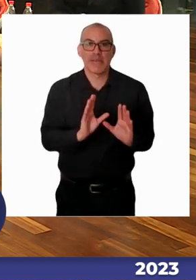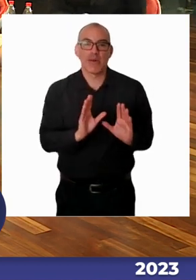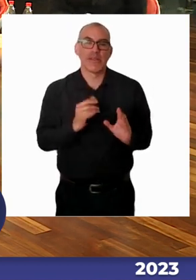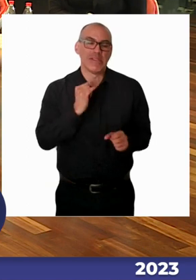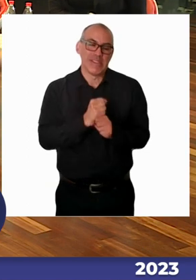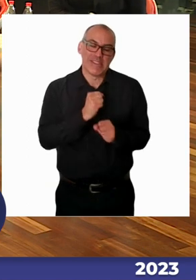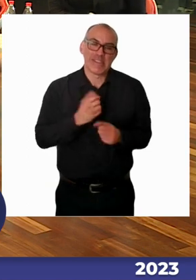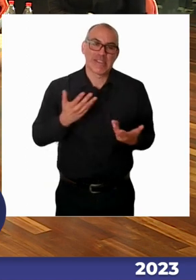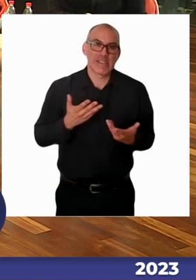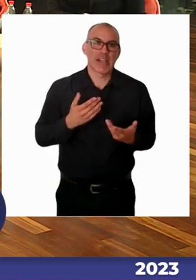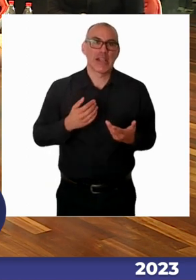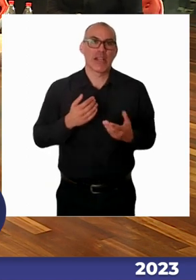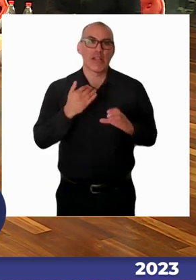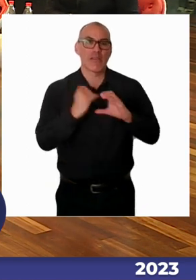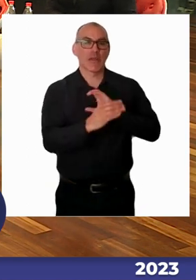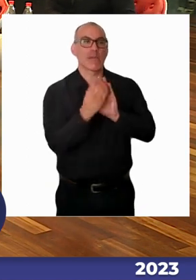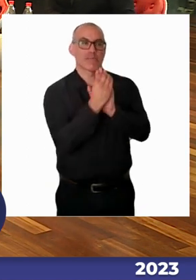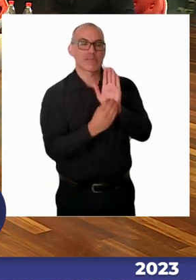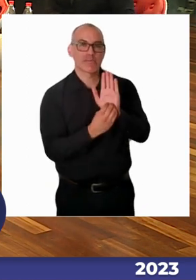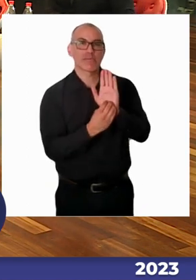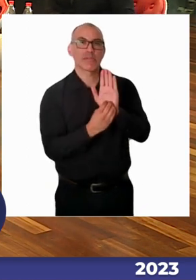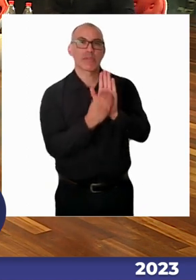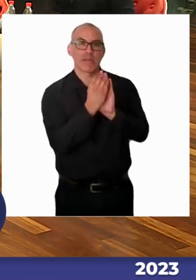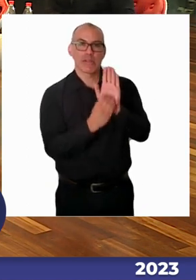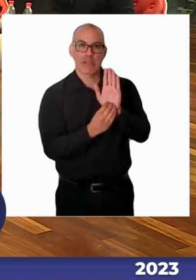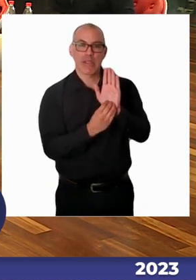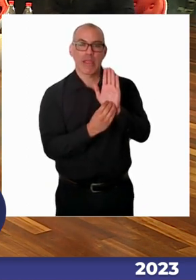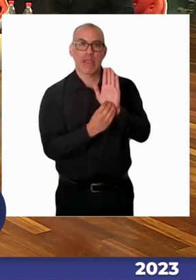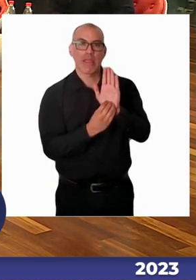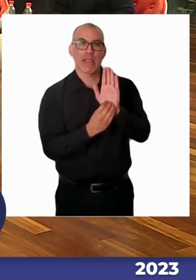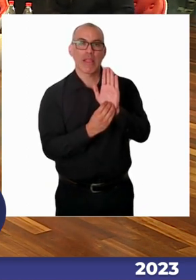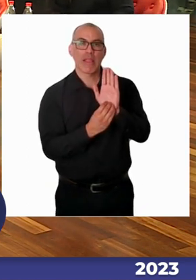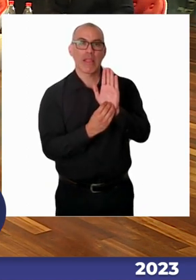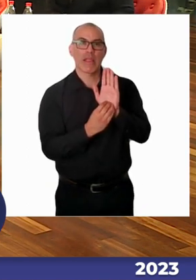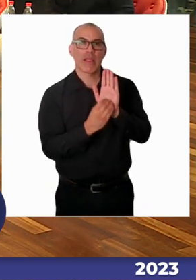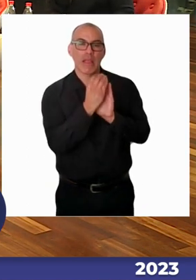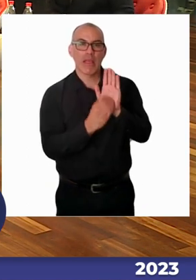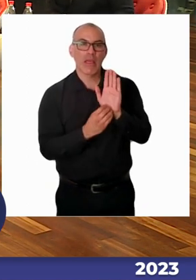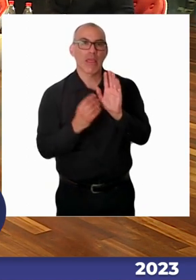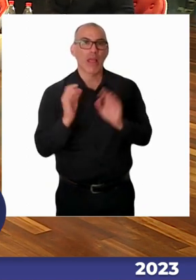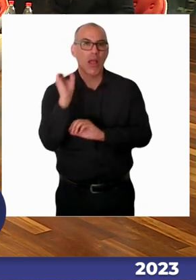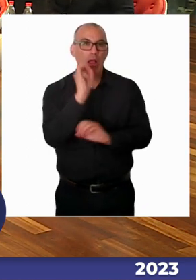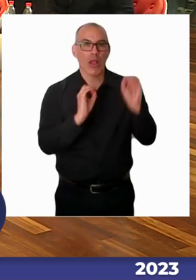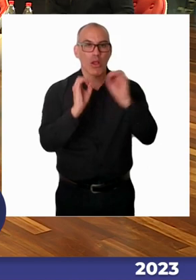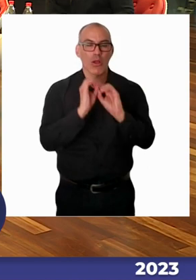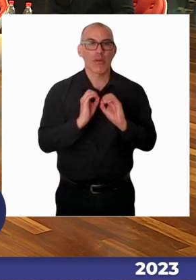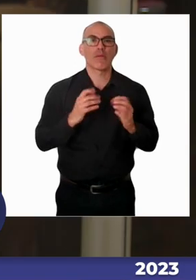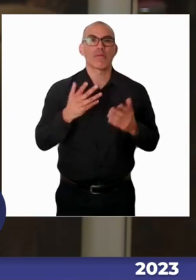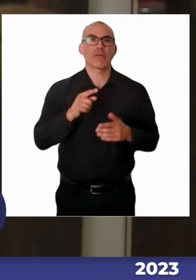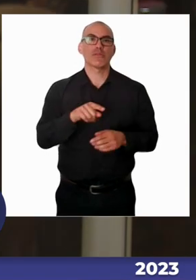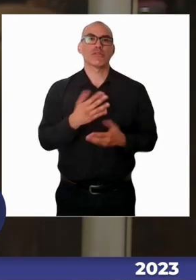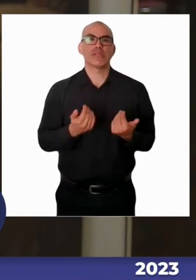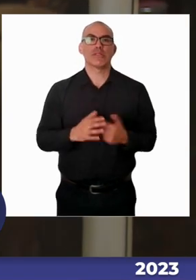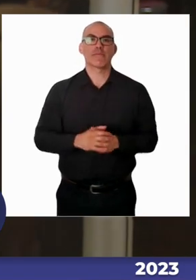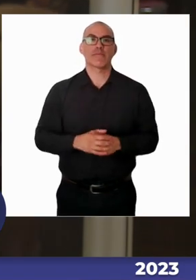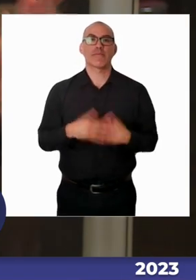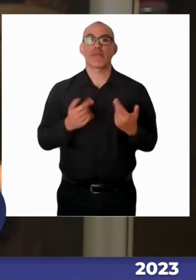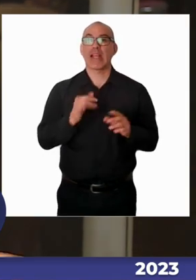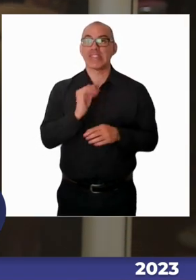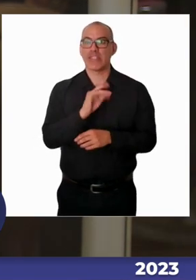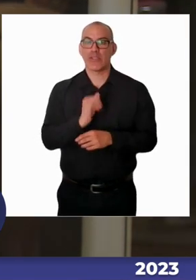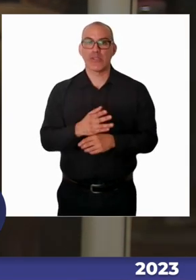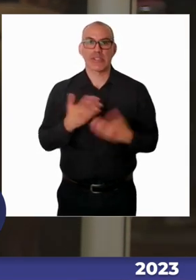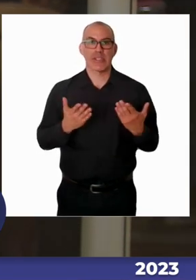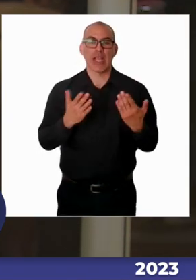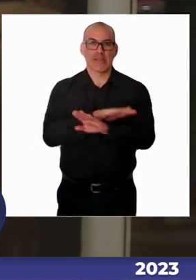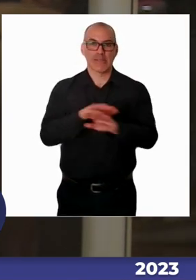cuantitativo, porque lo que no se administra, no se cuantifica, no se puede administrar. Así que gracias. Tenemos que cerrar, sí o sí. Yo agradezco, también